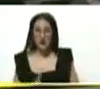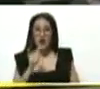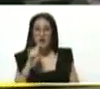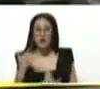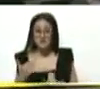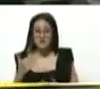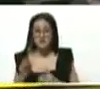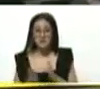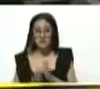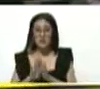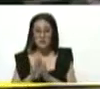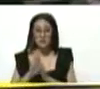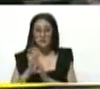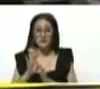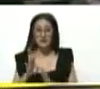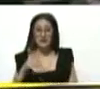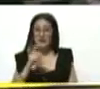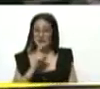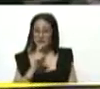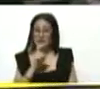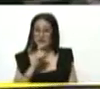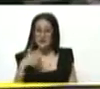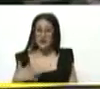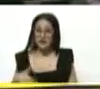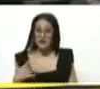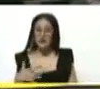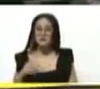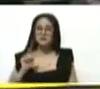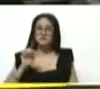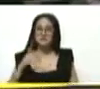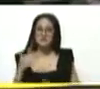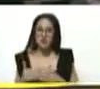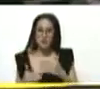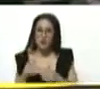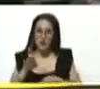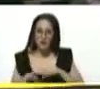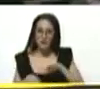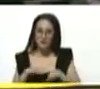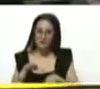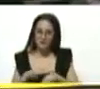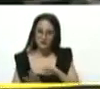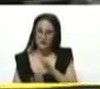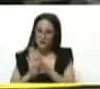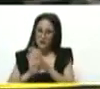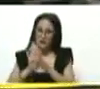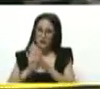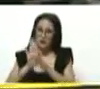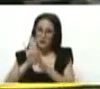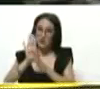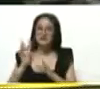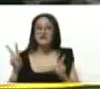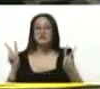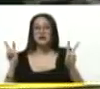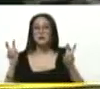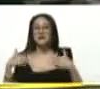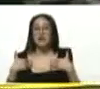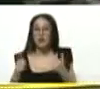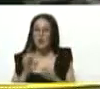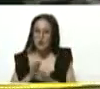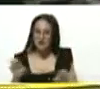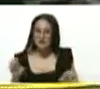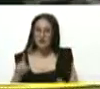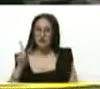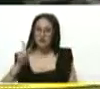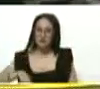avanzando, es un tema complejo, difícil, pero vamos avanzando. En salud y educación vamos con las